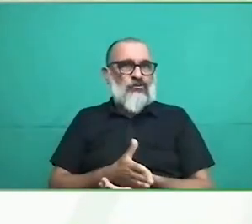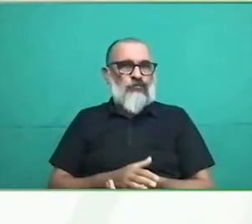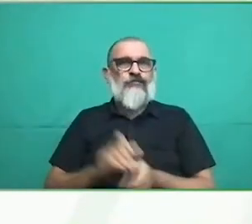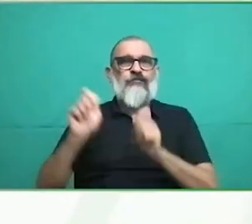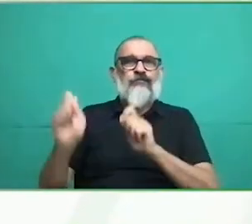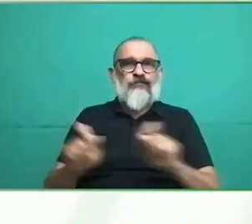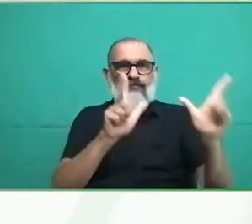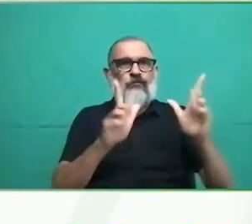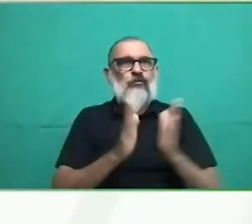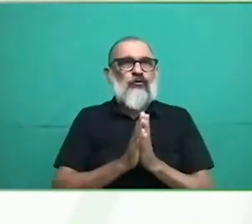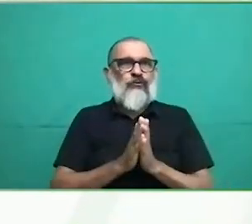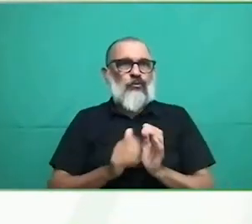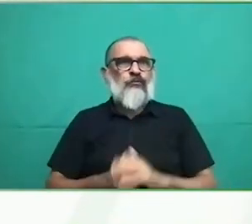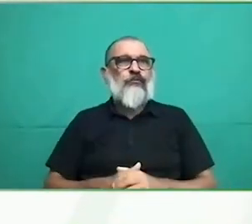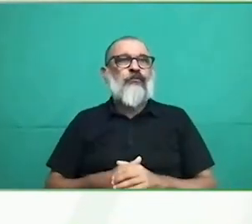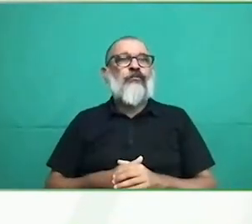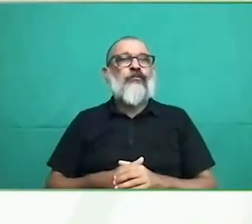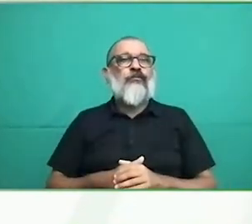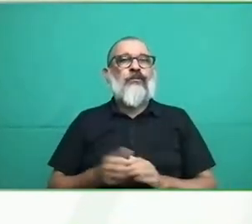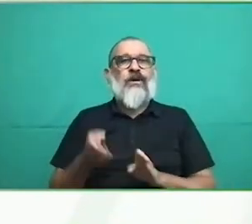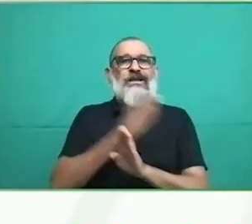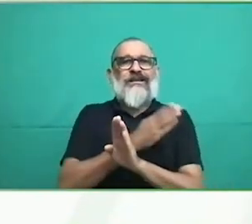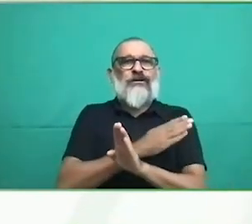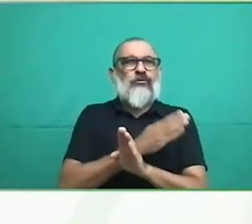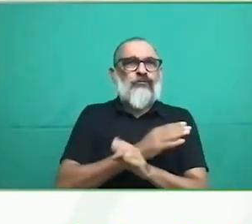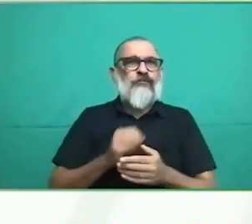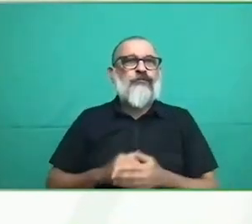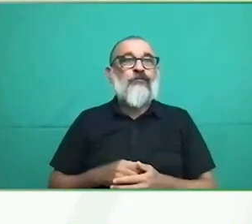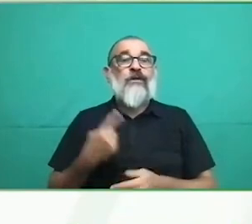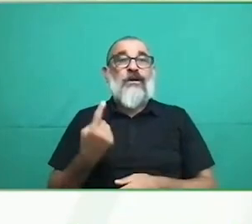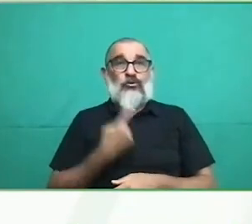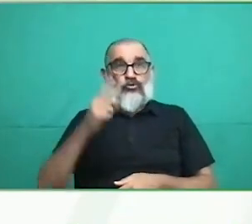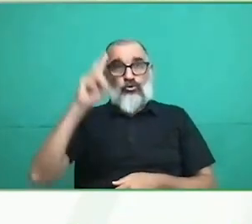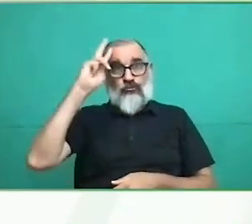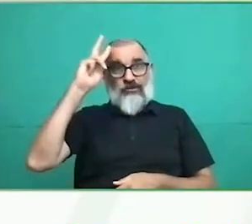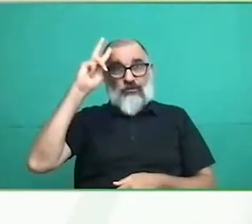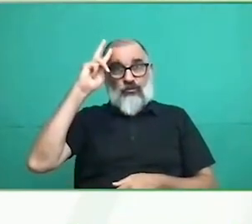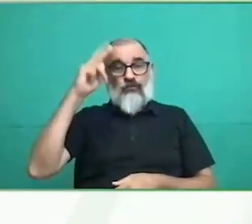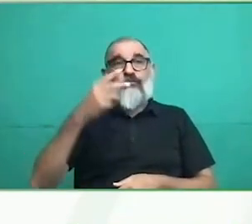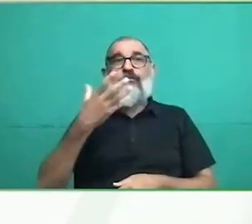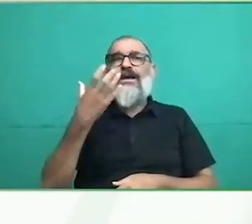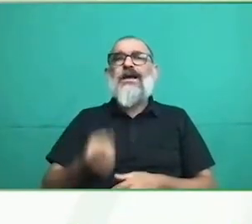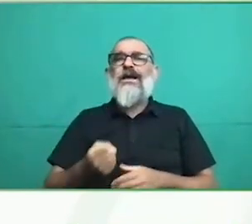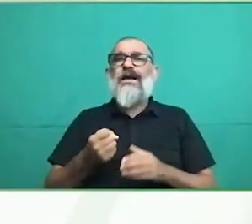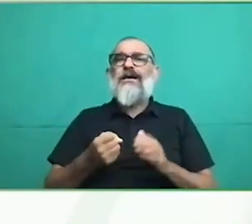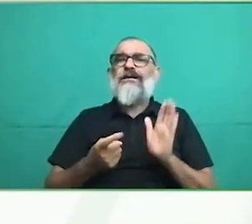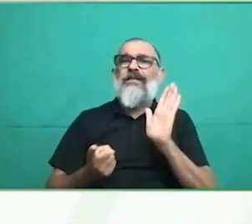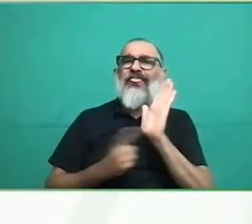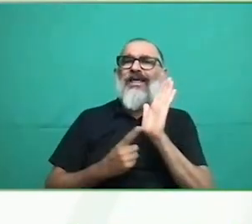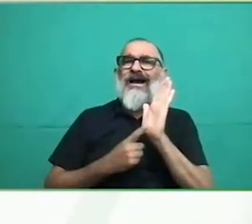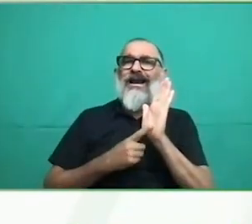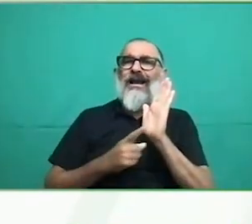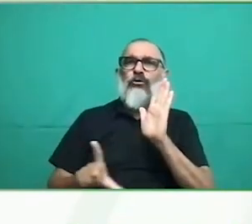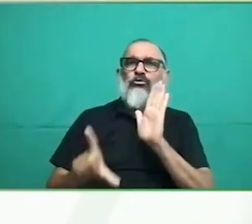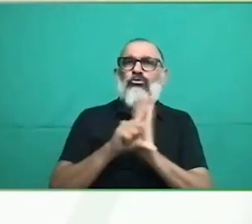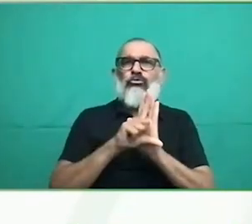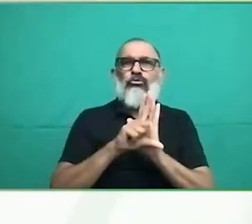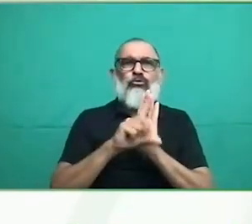reconocemos la capacidad jurídica de la persona con discapacidad. Y es por ello que nosotros,